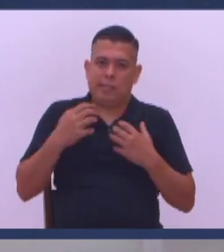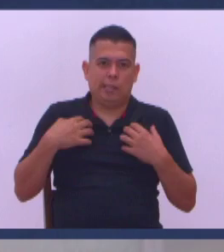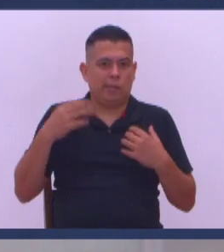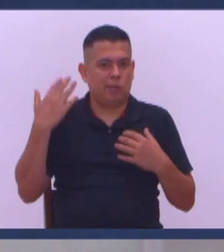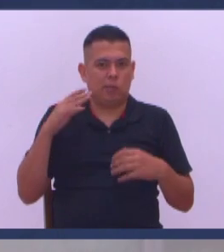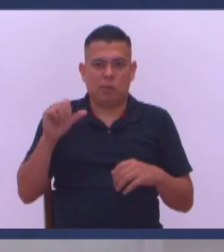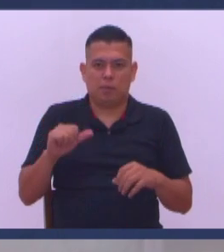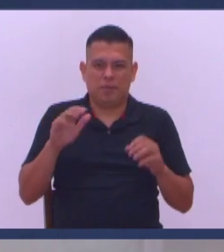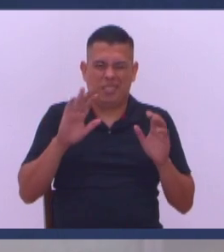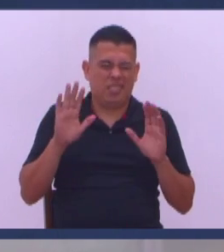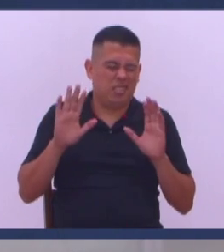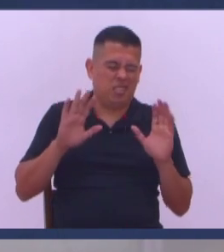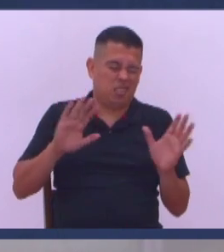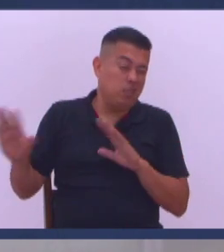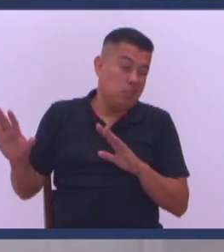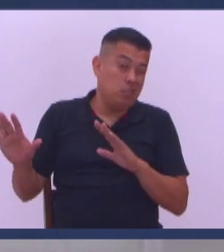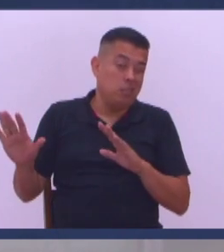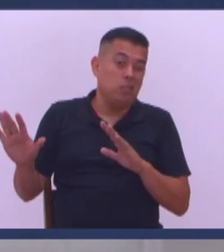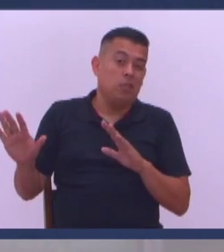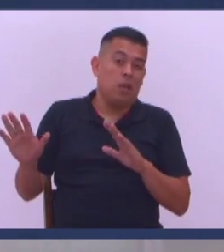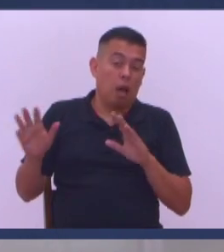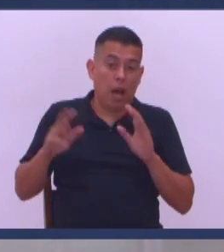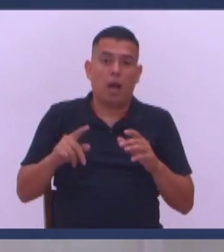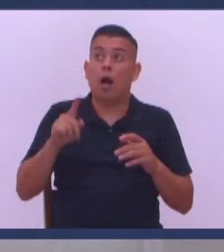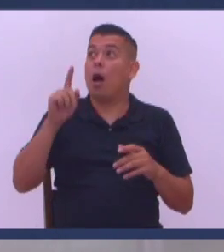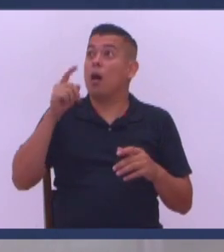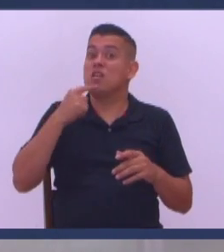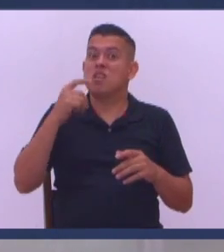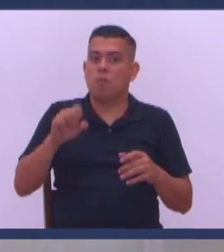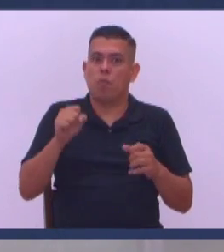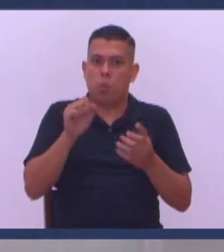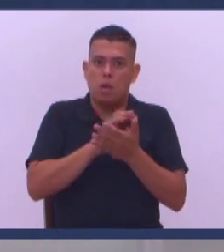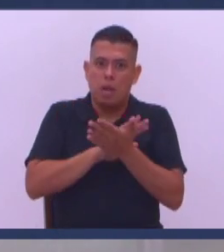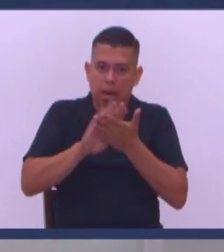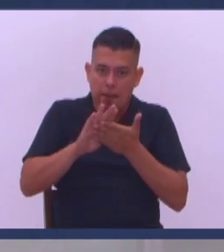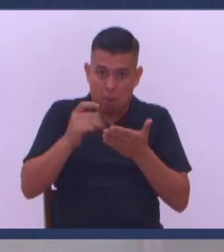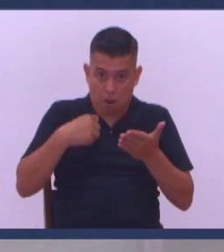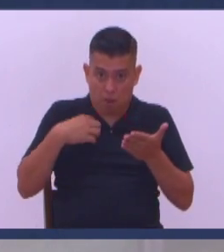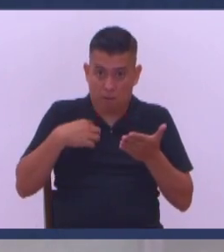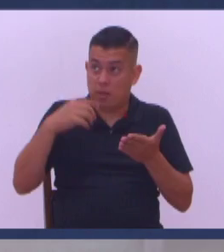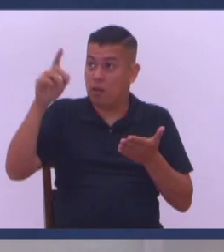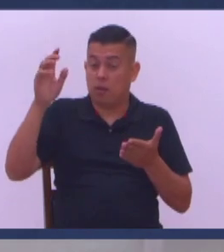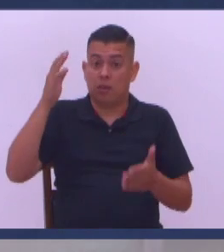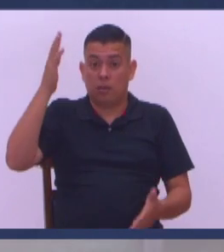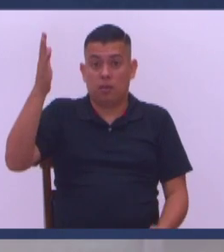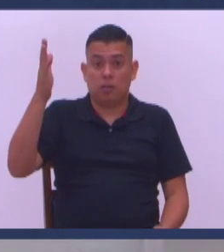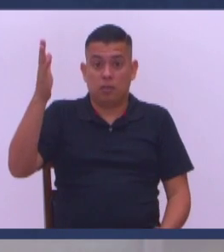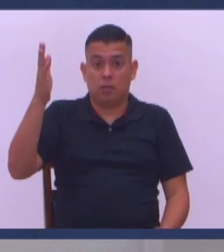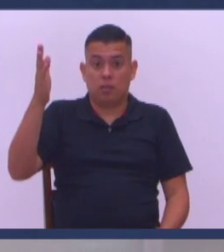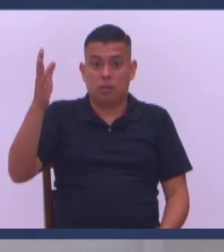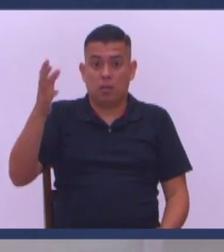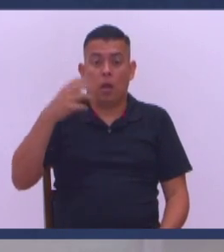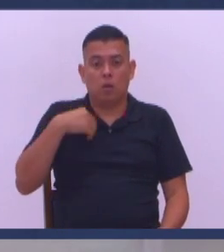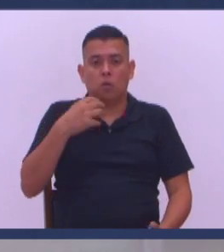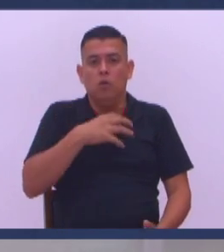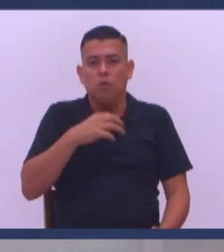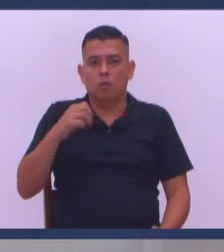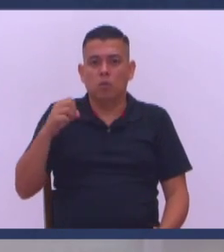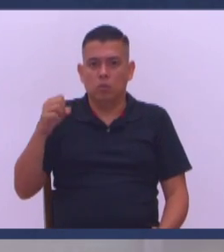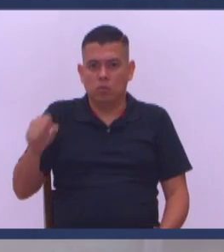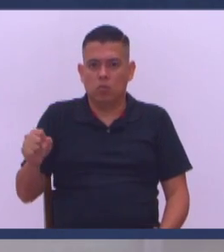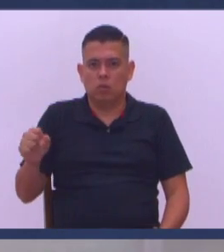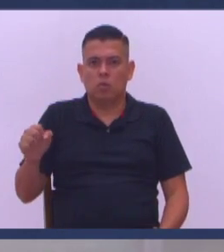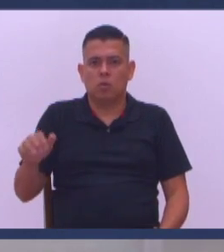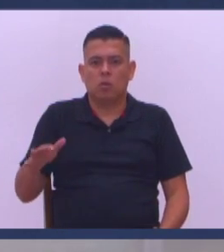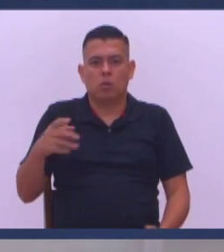Cuesta Pero quien lo puede hacer Lo que hemos venido hablando El agua de vida Cristo Y que me pide Dios Mira Si no te lo puedes arrancar ya Porque vas a dañarte